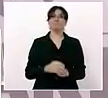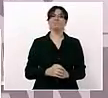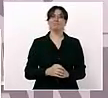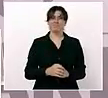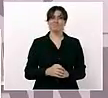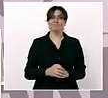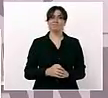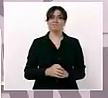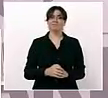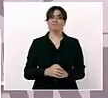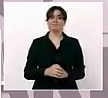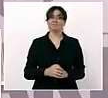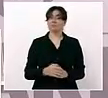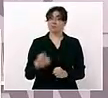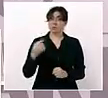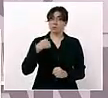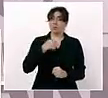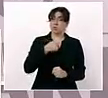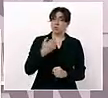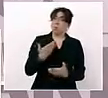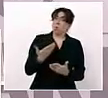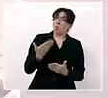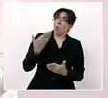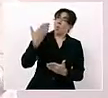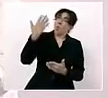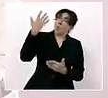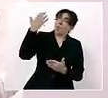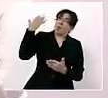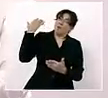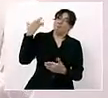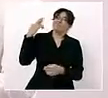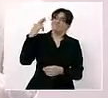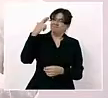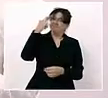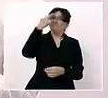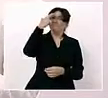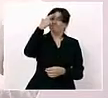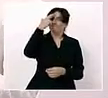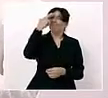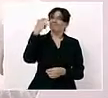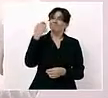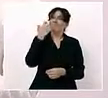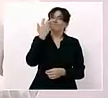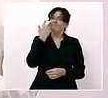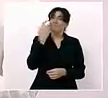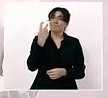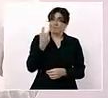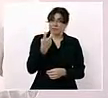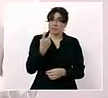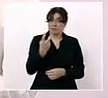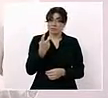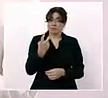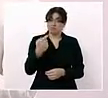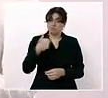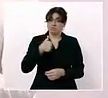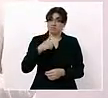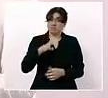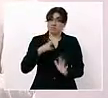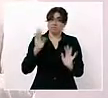porque teníamos desde entonces esta asignatura pendiente,